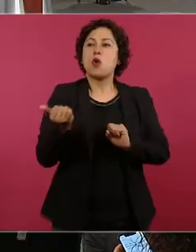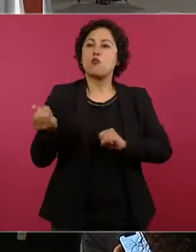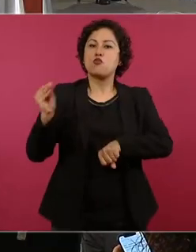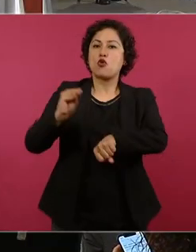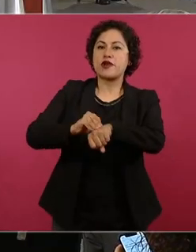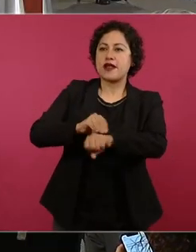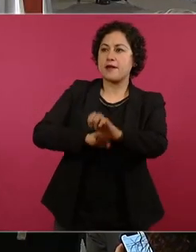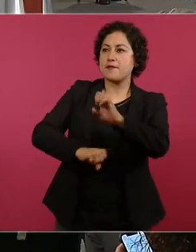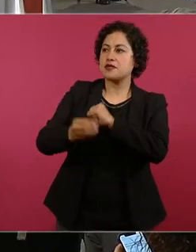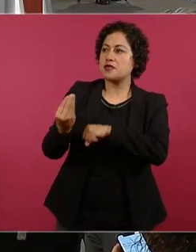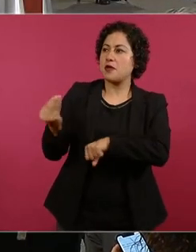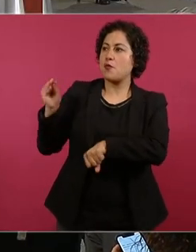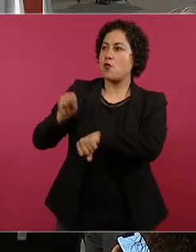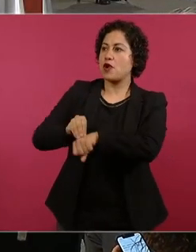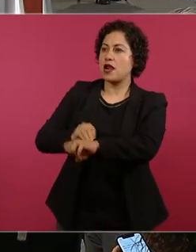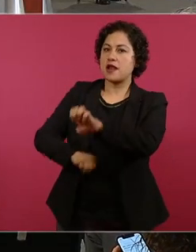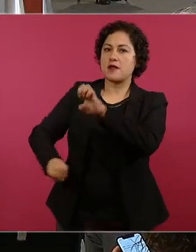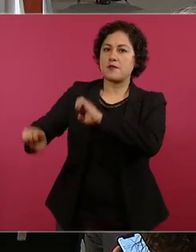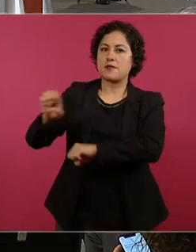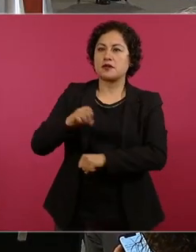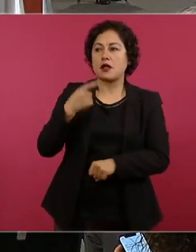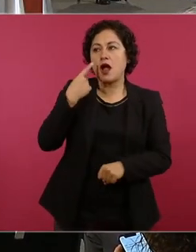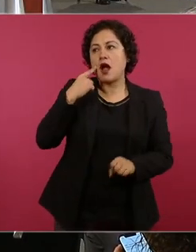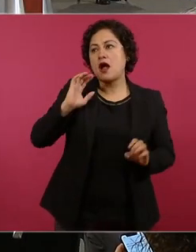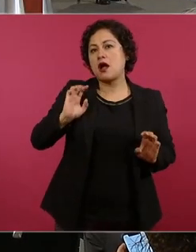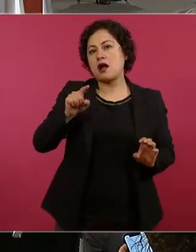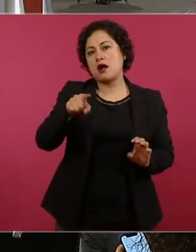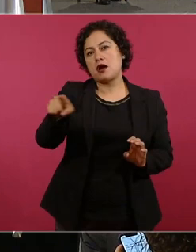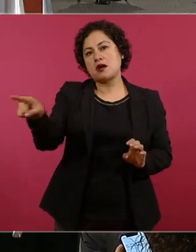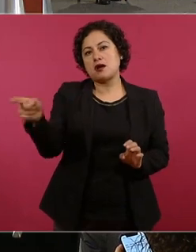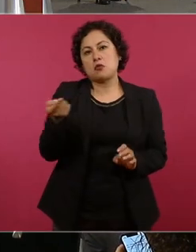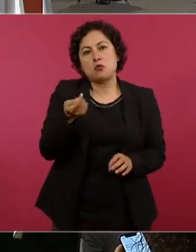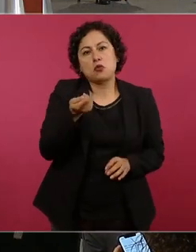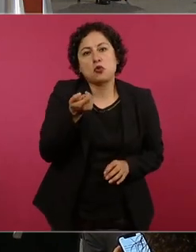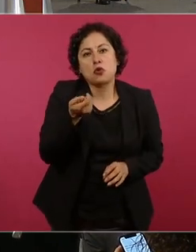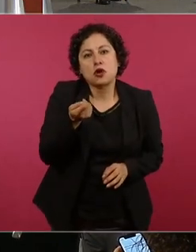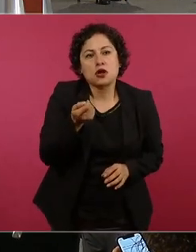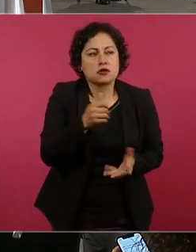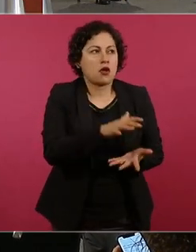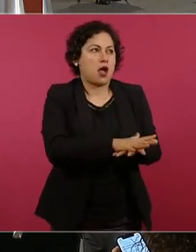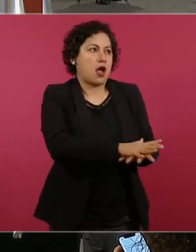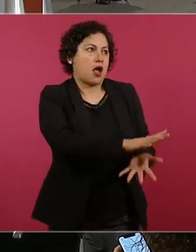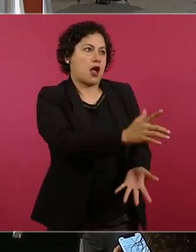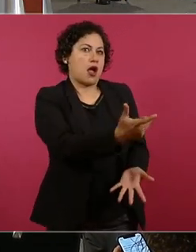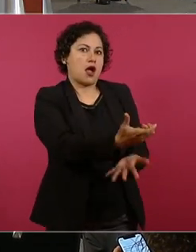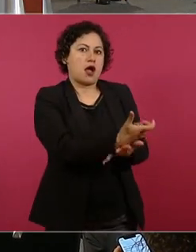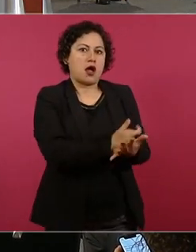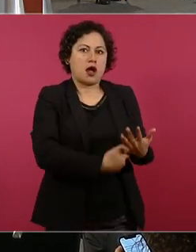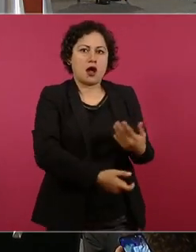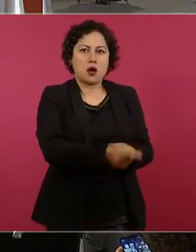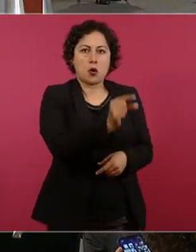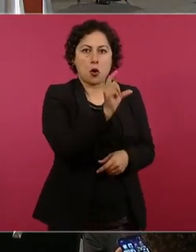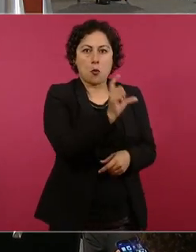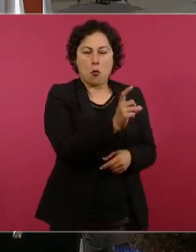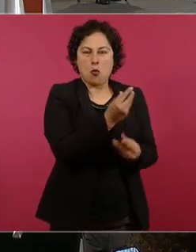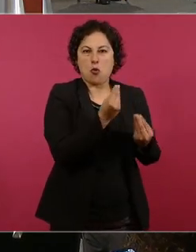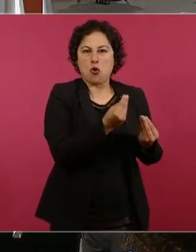al equilibrar las ganancias y las pérdidas